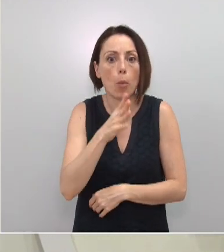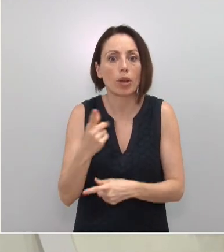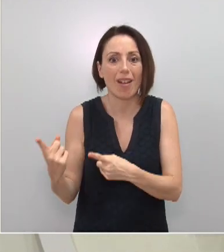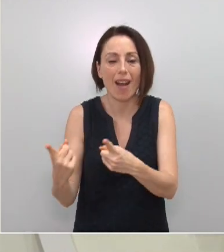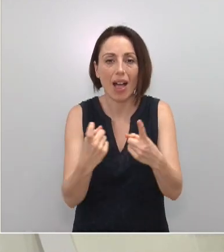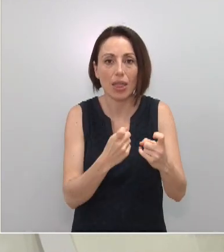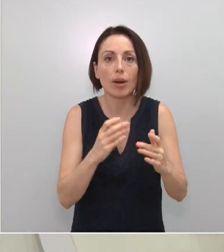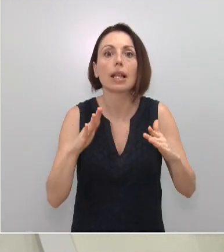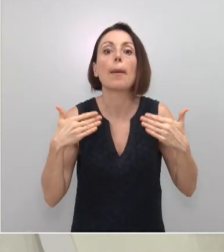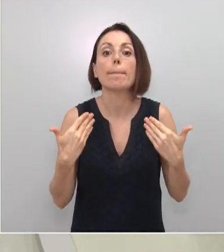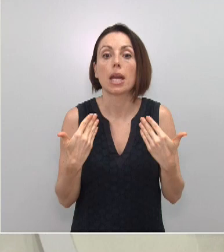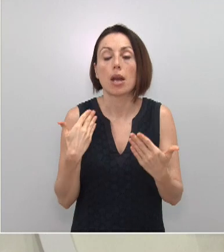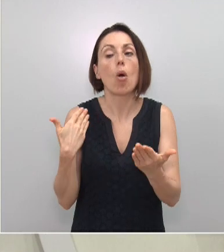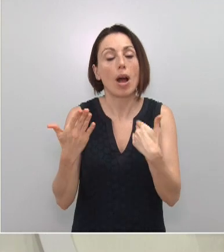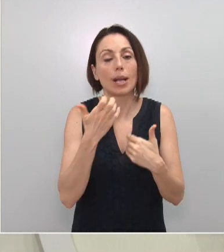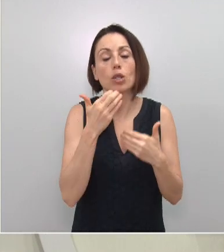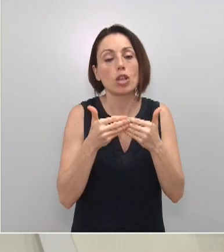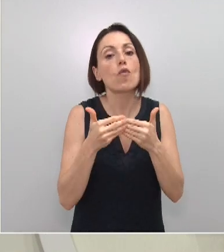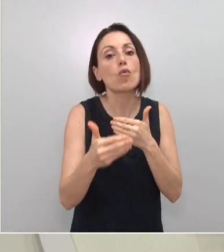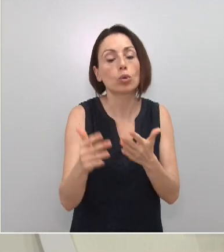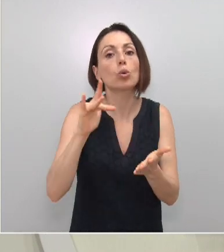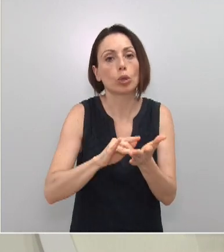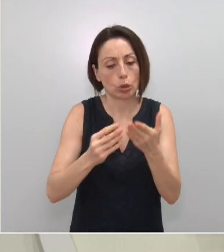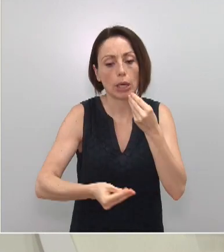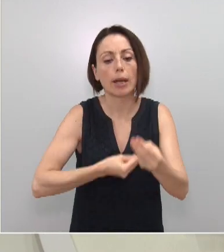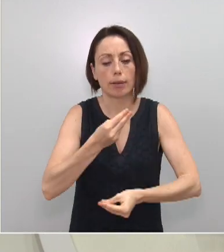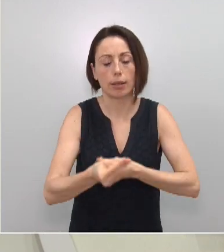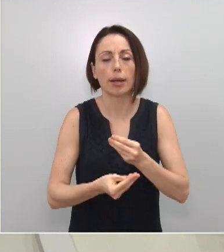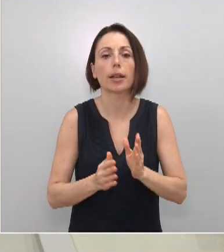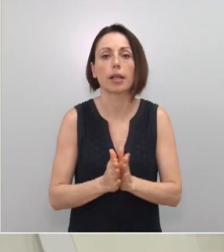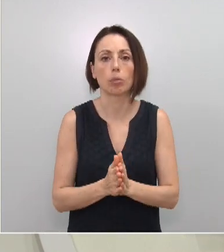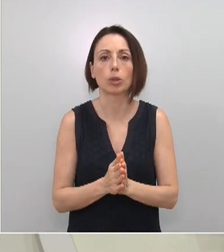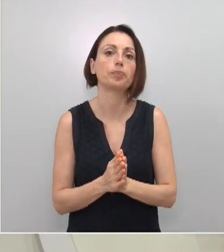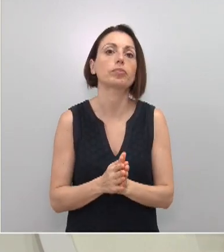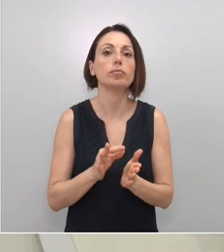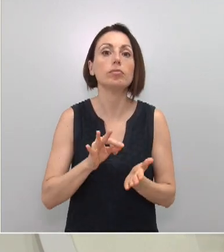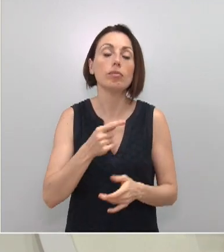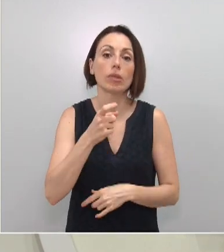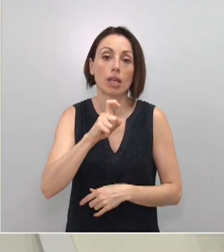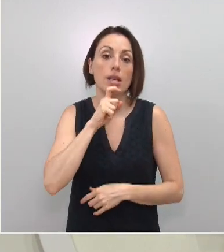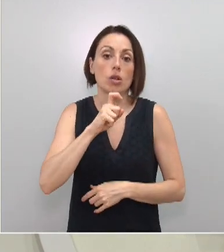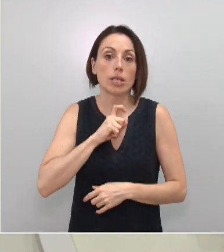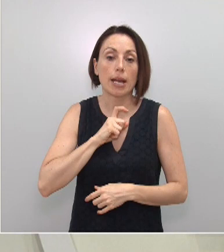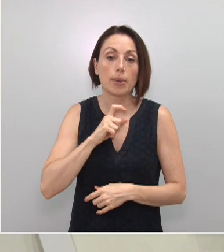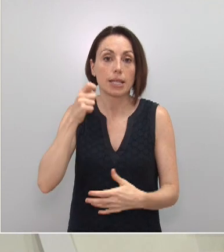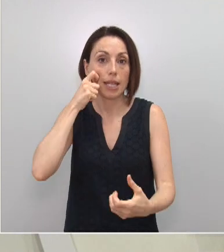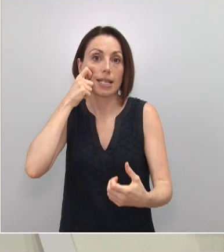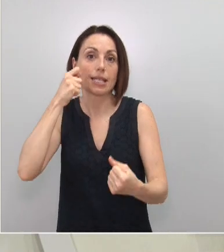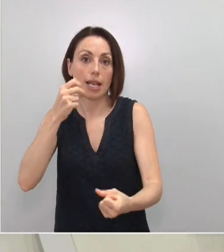pero que está encima de la mesa para tomarla cuando sea oportuno y así lo establezca tanto salud pública y